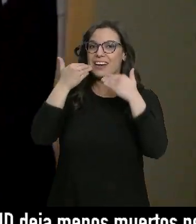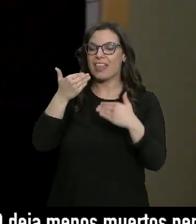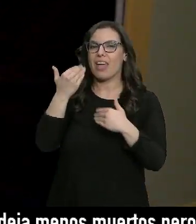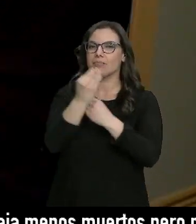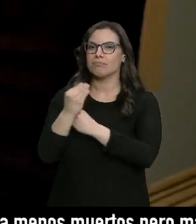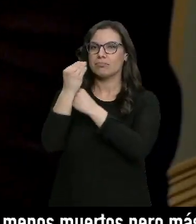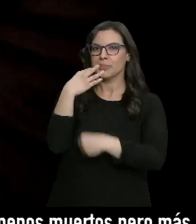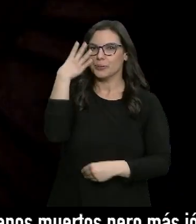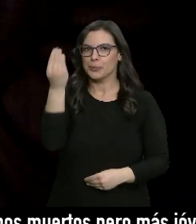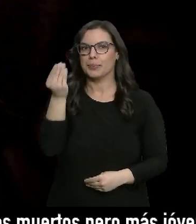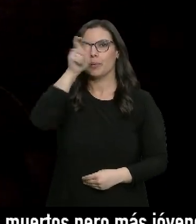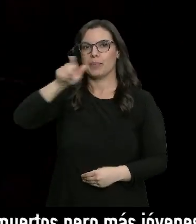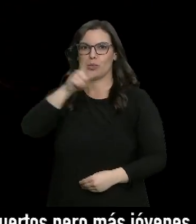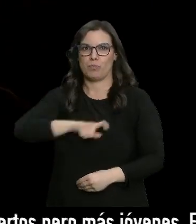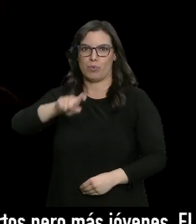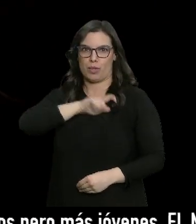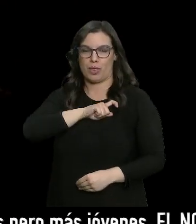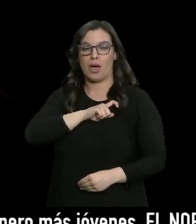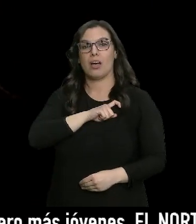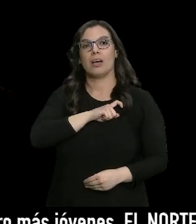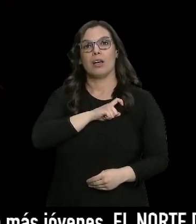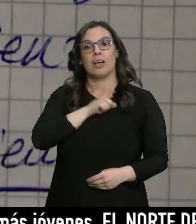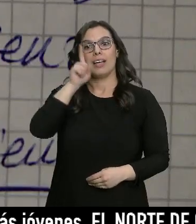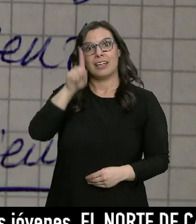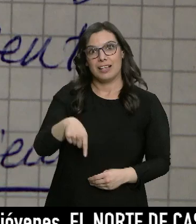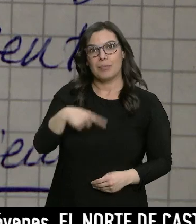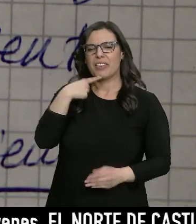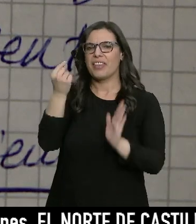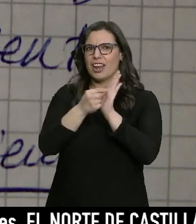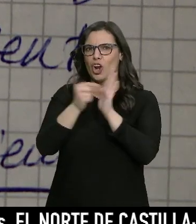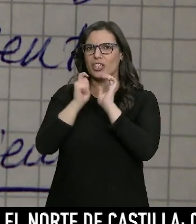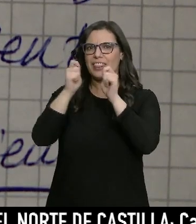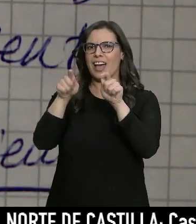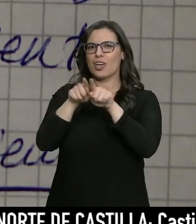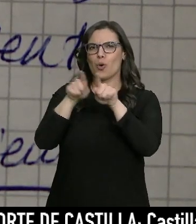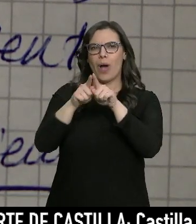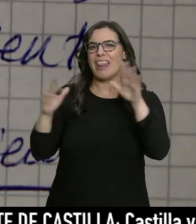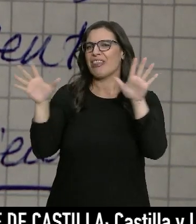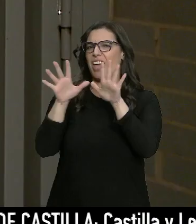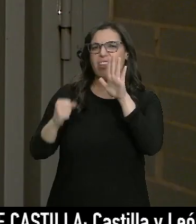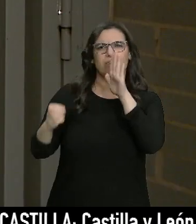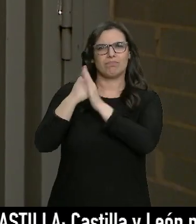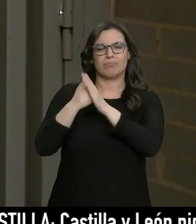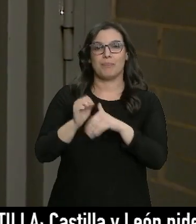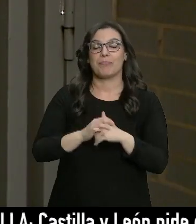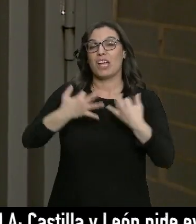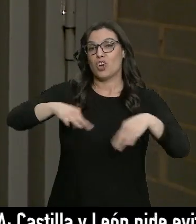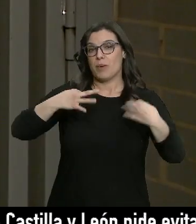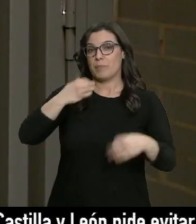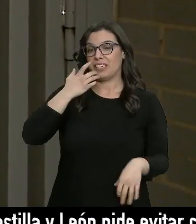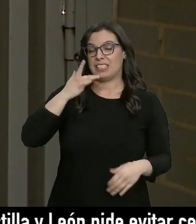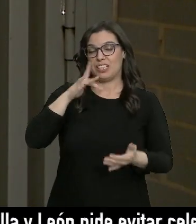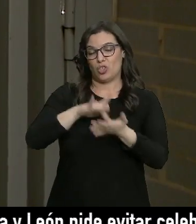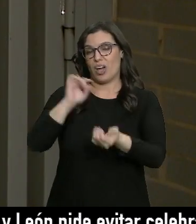y la comprensión de los agentes a los que incluso pone una nota de sobresaliente. Lo habitual cuando pasas por dependencias policiales